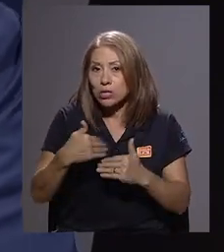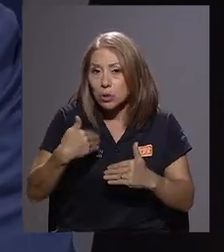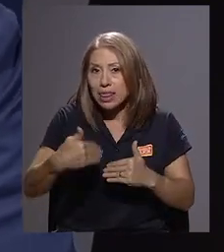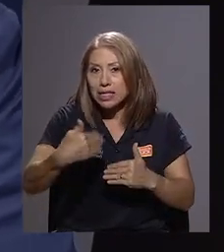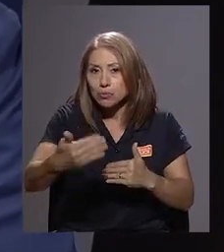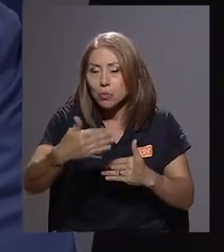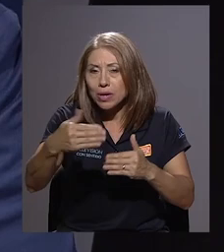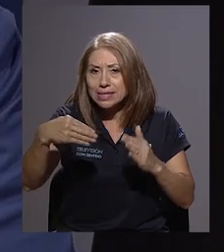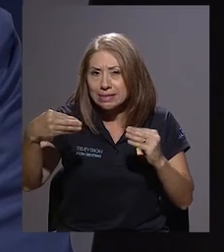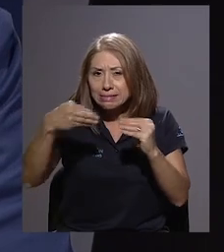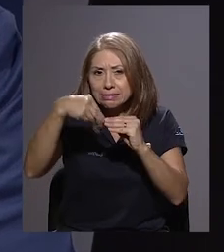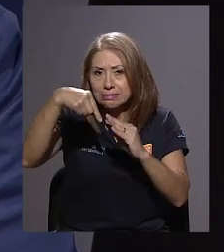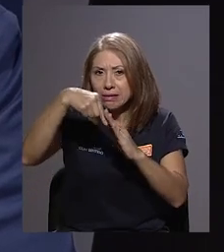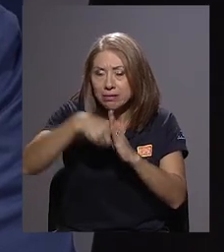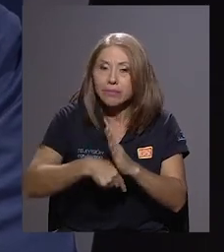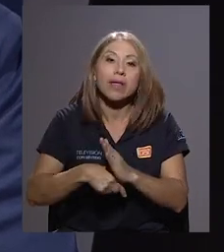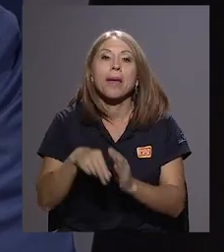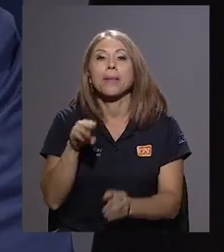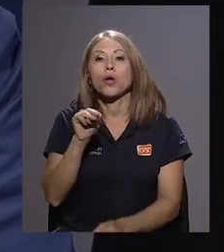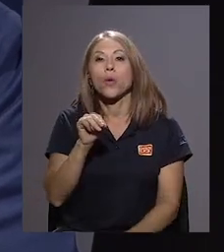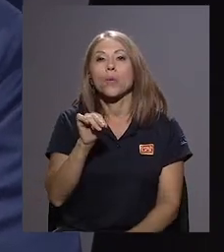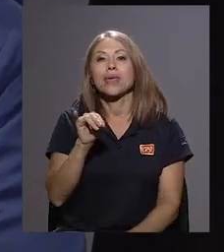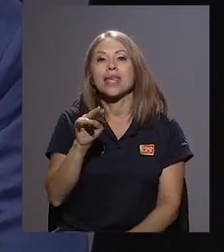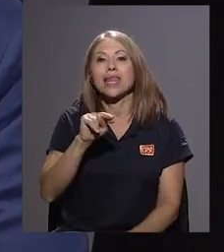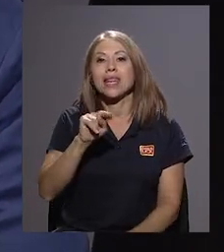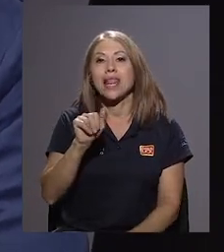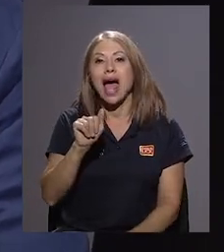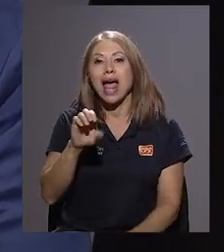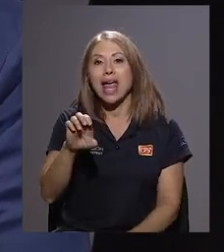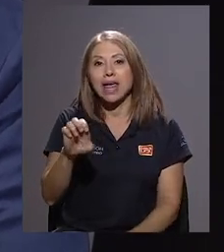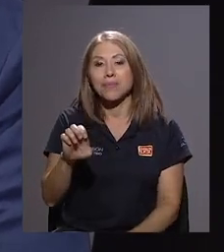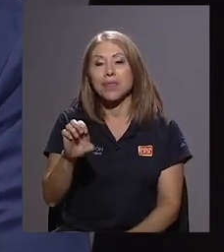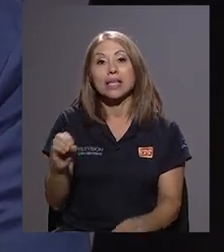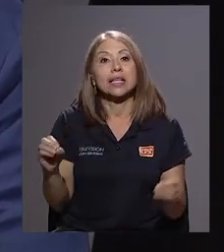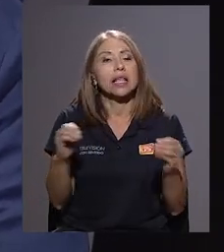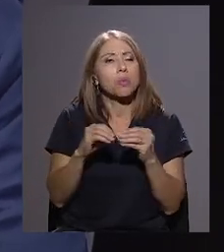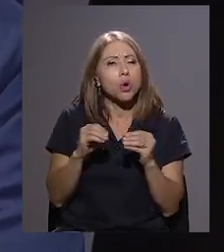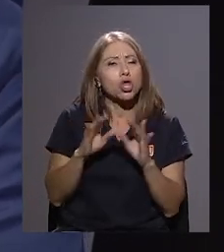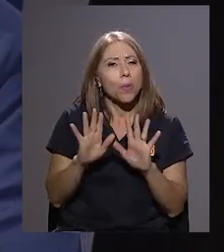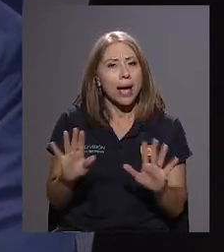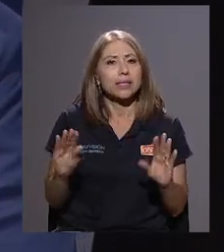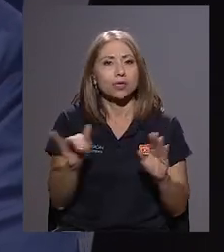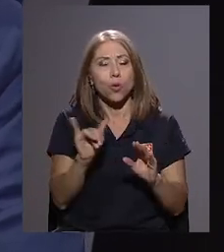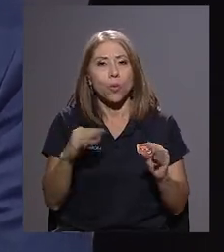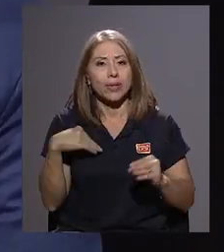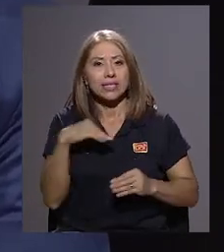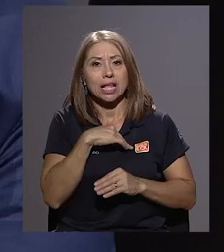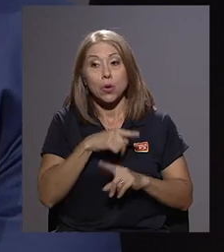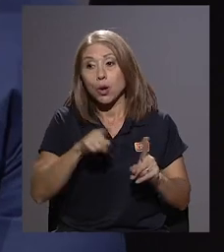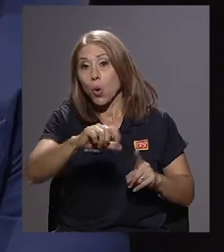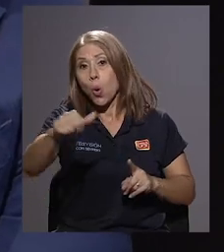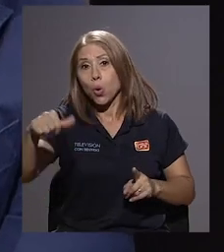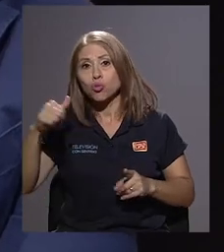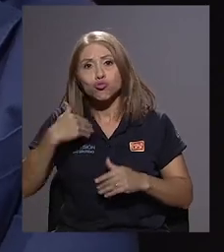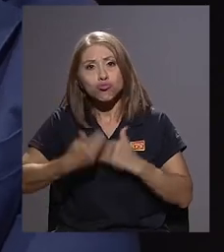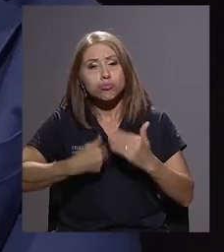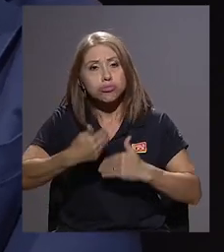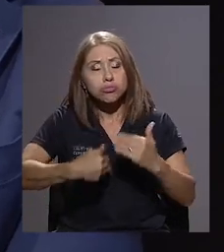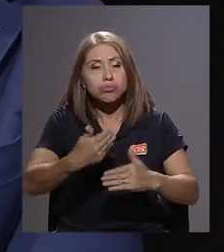el Minad es el que ha estado un poquito más como ministerio. El resto de ministerios ha venido avanzando. Donde encontramos, son